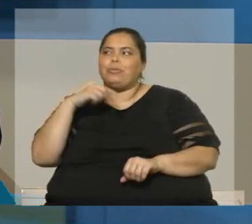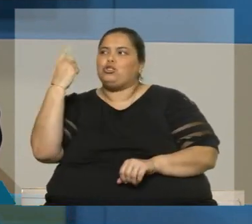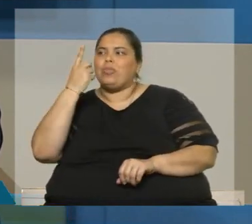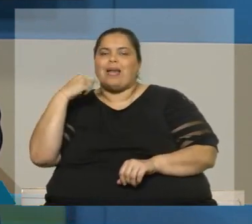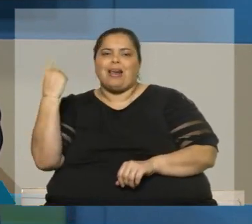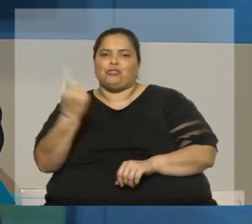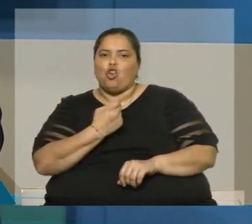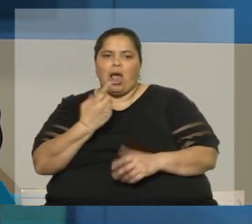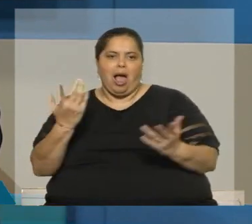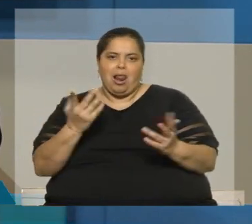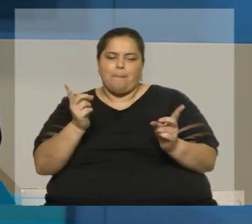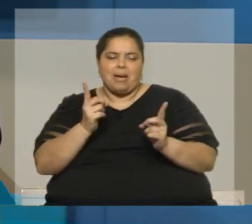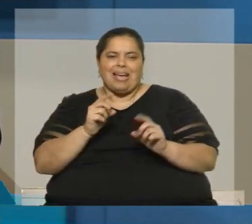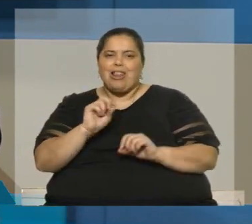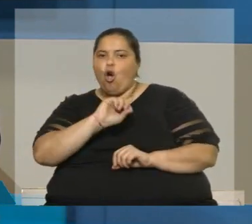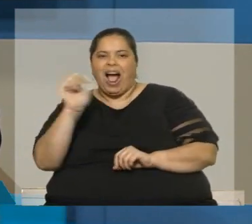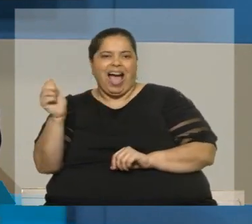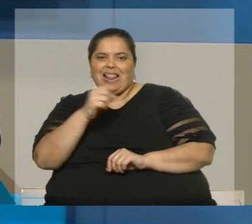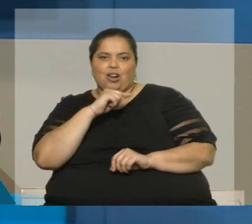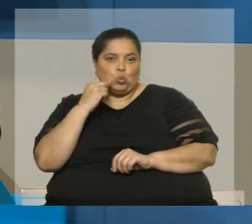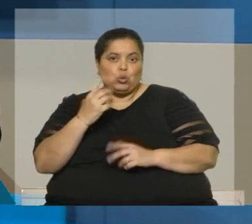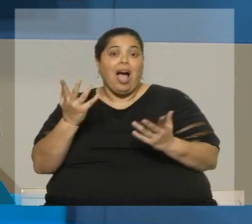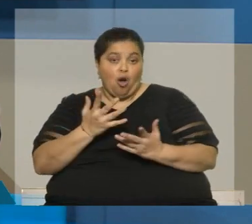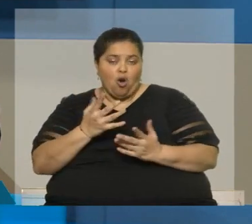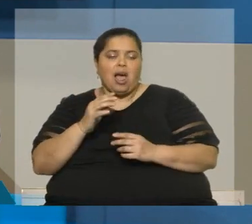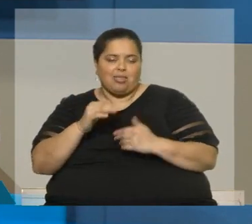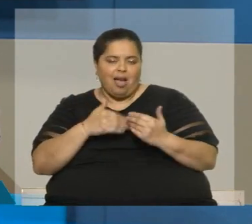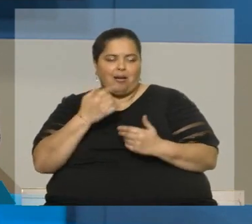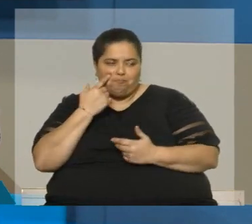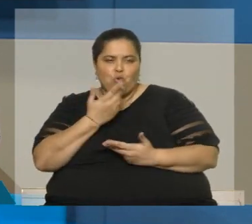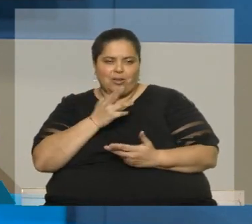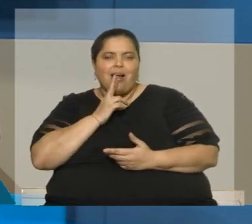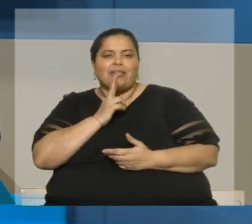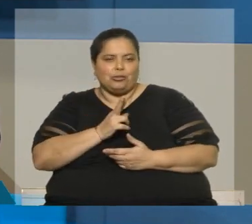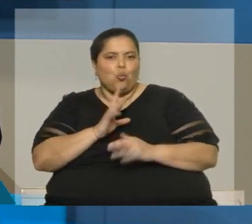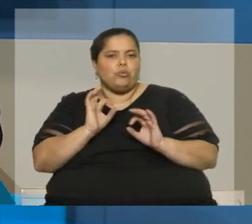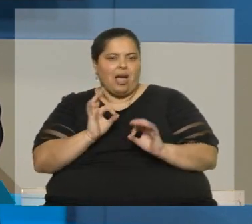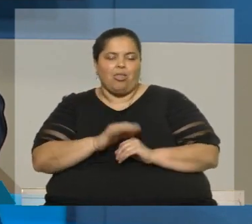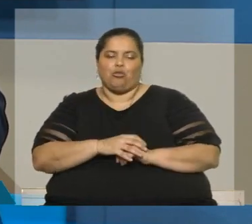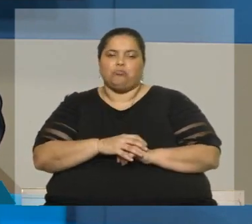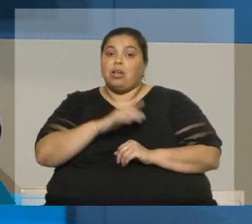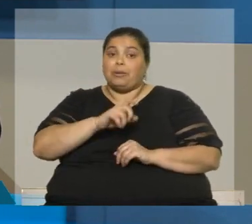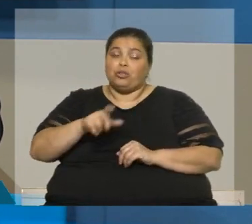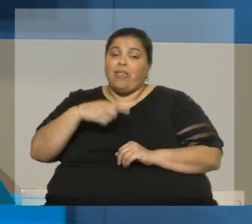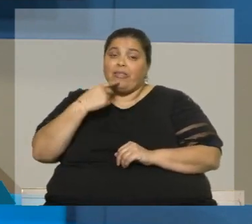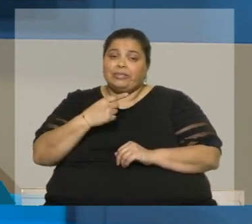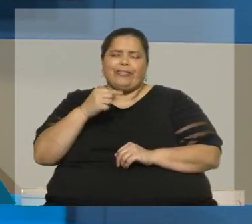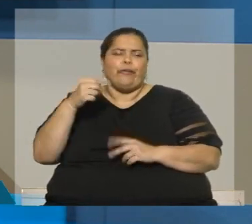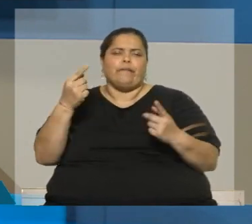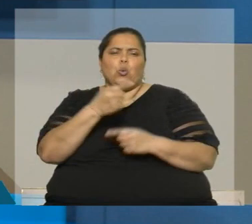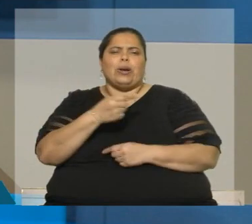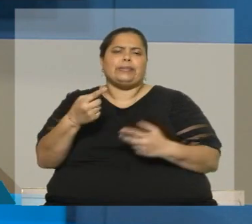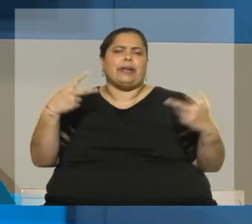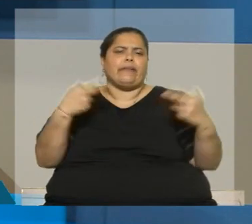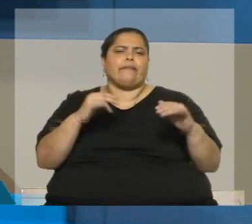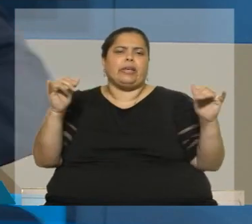para impedir la victoria rusa está dando sus frutos. Es decir, todo el mundo decía que esto iba a ser la cuestión de una semana y desgraciadamente porque detrás de